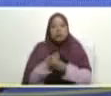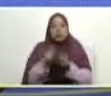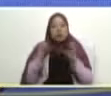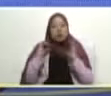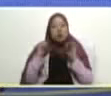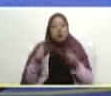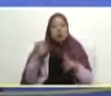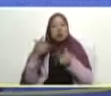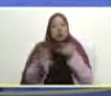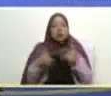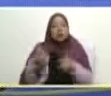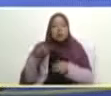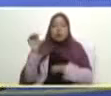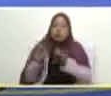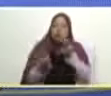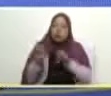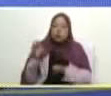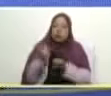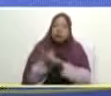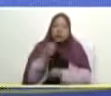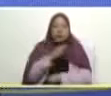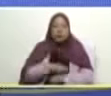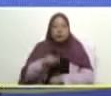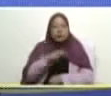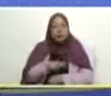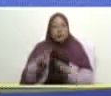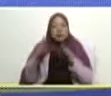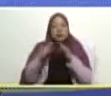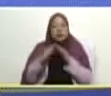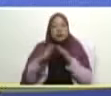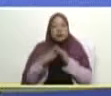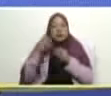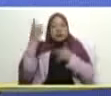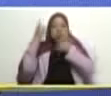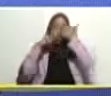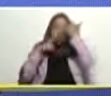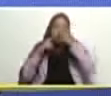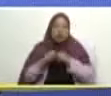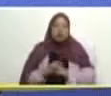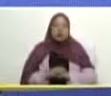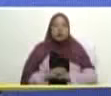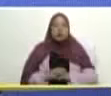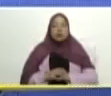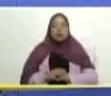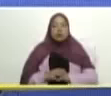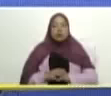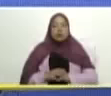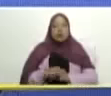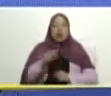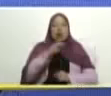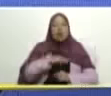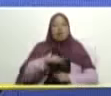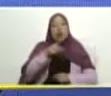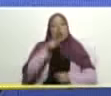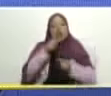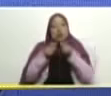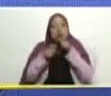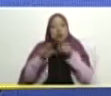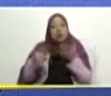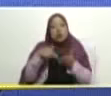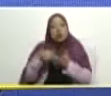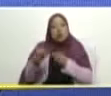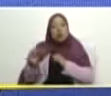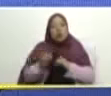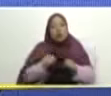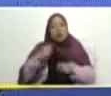empecé a hacer una revisión de lo que era la gran misión agrovenezuela lanzada por el comandante chávez hicimos una gran consulta nacional con los